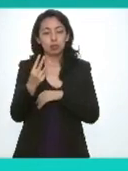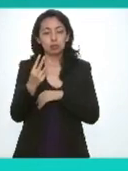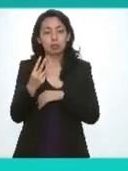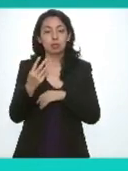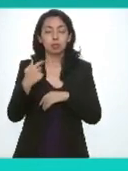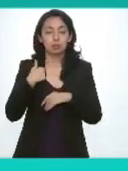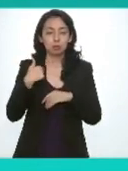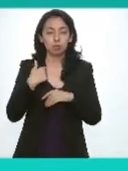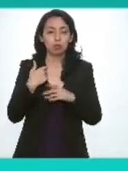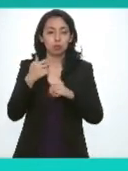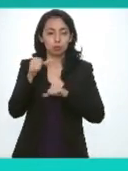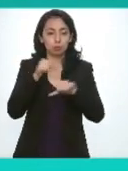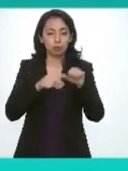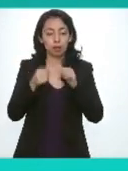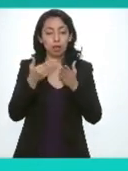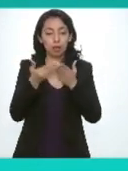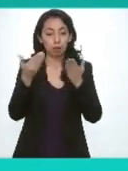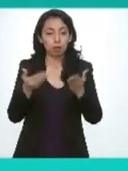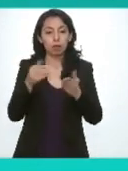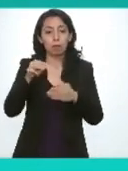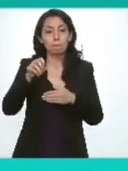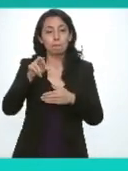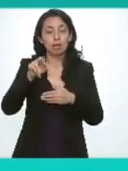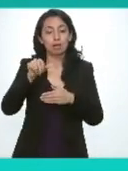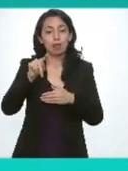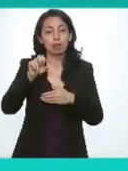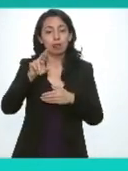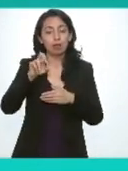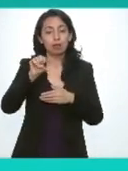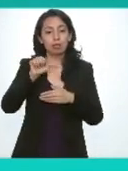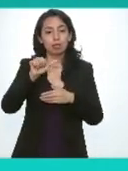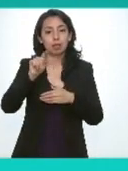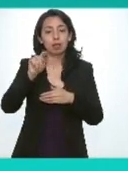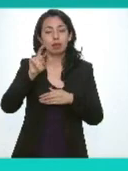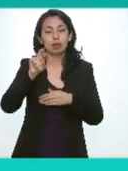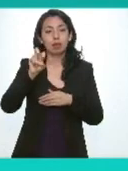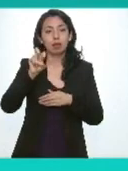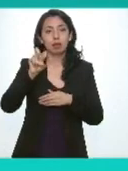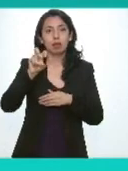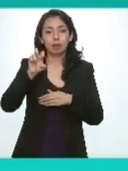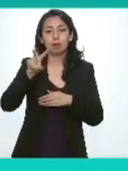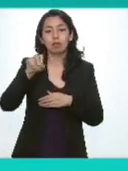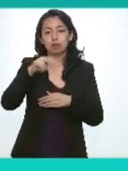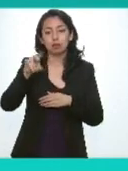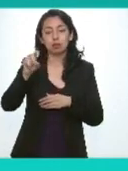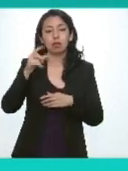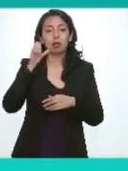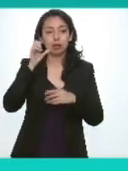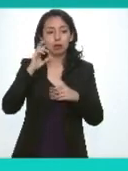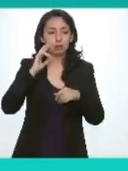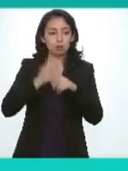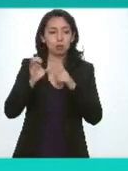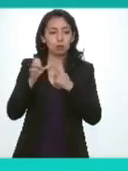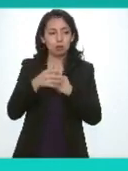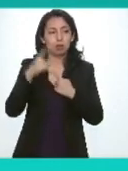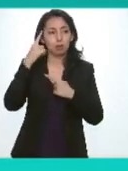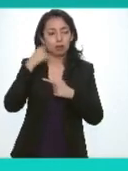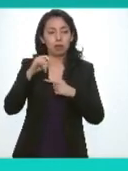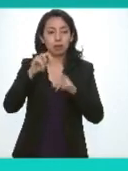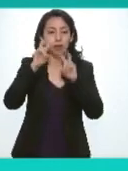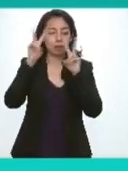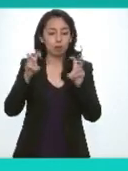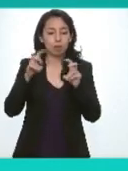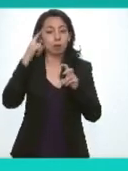procederé a dar el uso de la voz a la comisionada María Teresa Treviño Fernández quien es la coordinadora de la comisión de estado abierto de la experiencia proactiva este